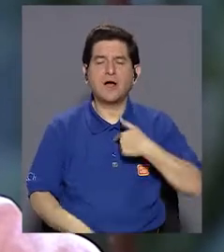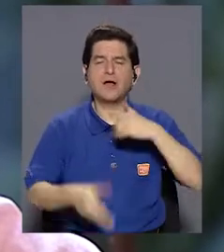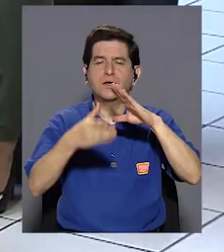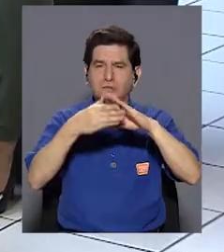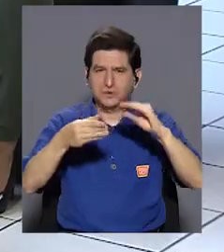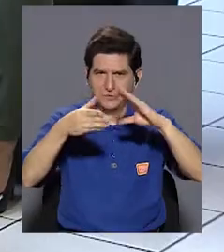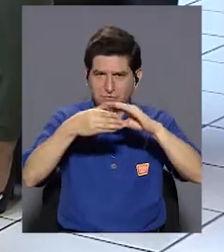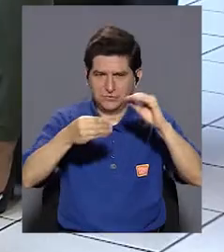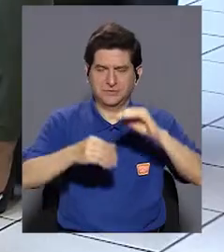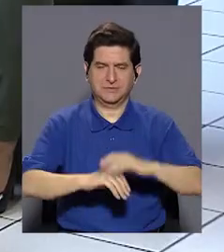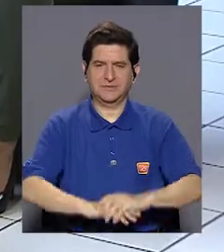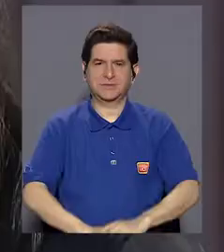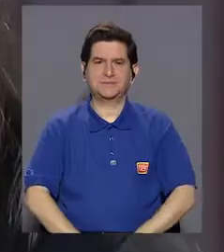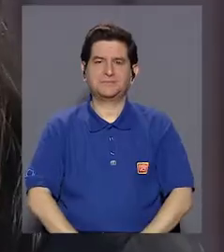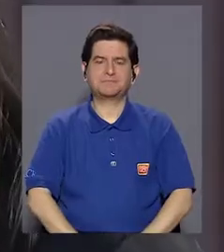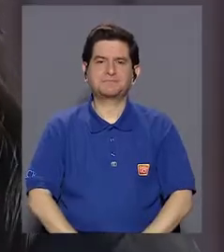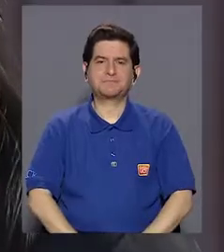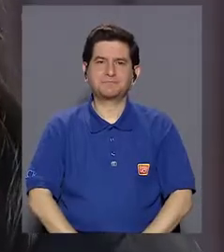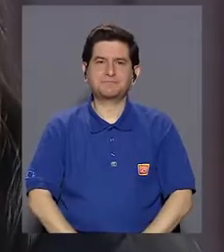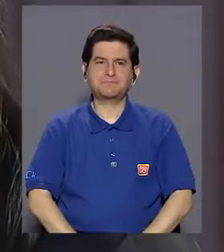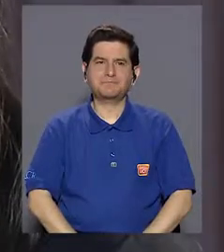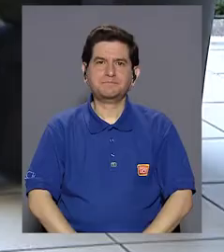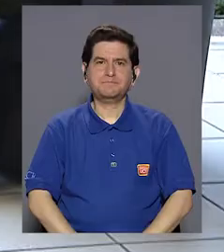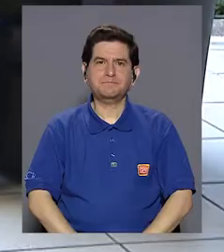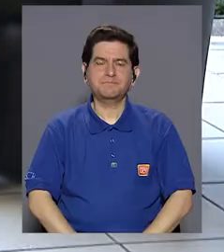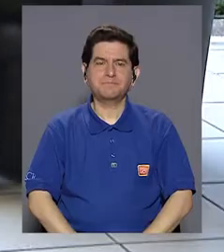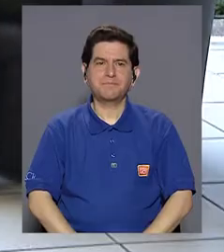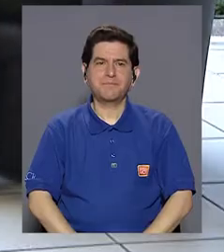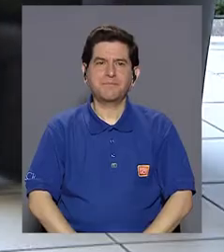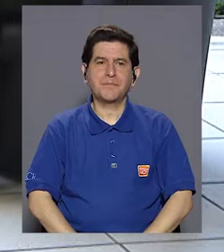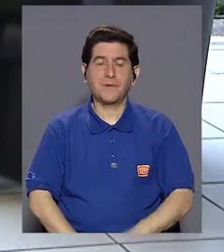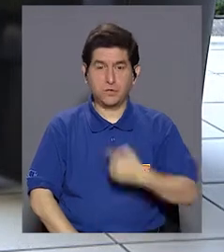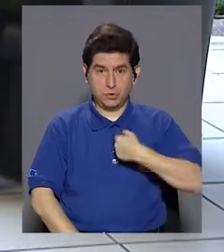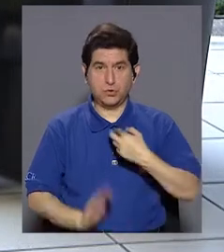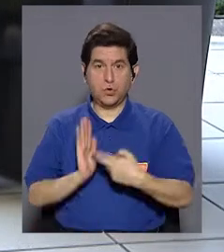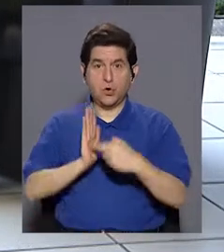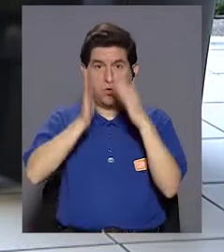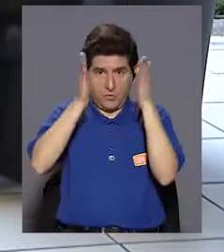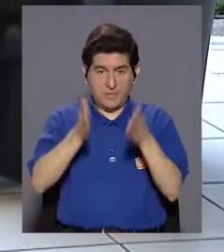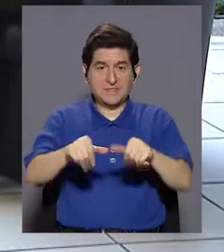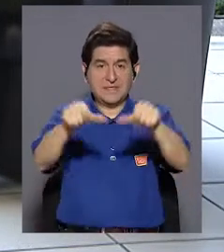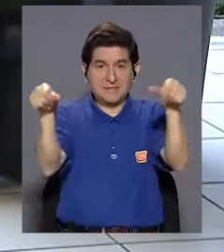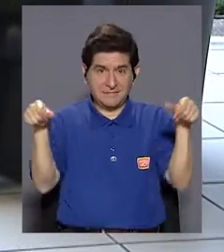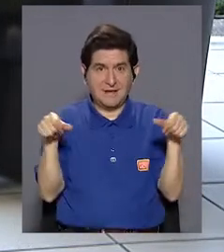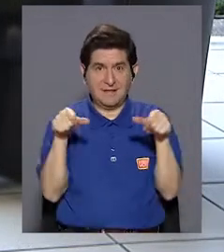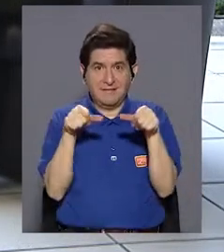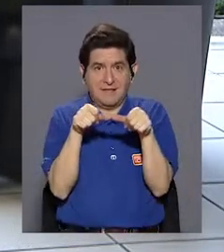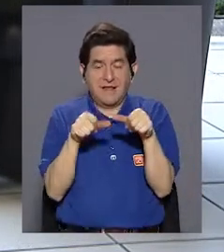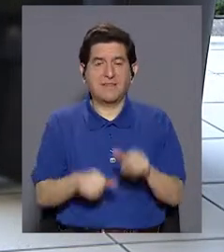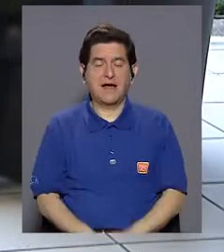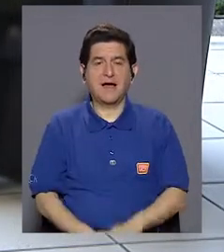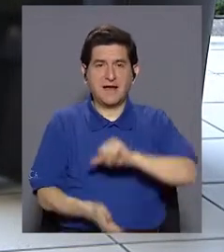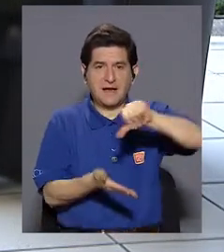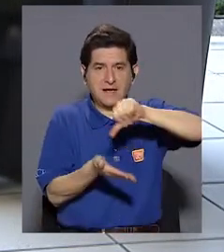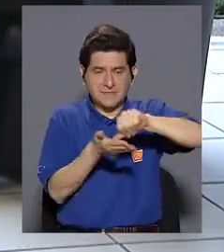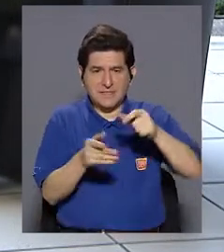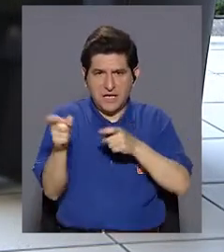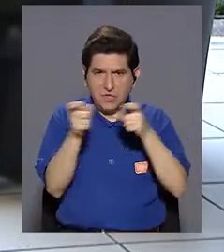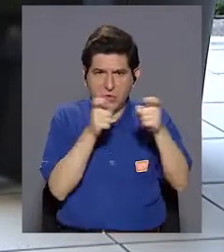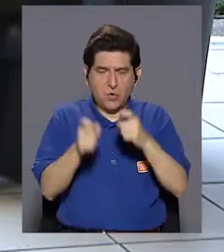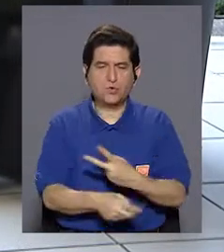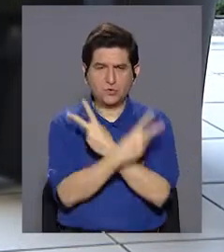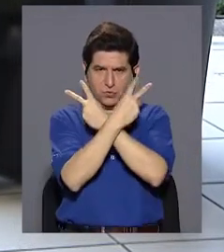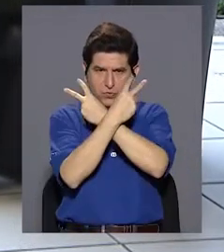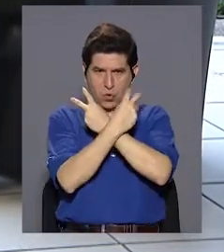contarles que como representante del área del Centro de Control de